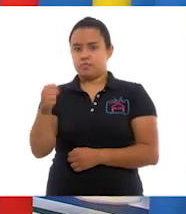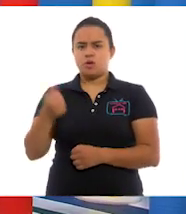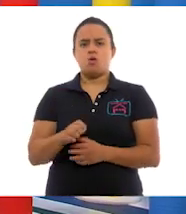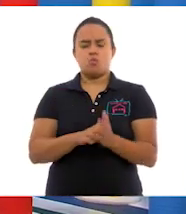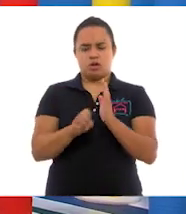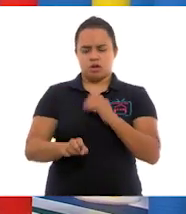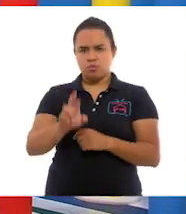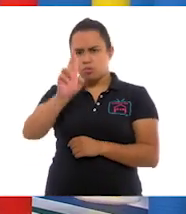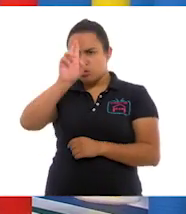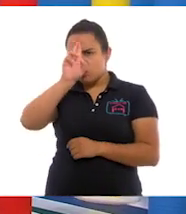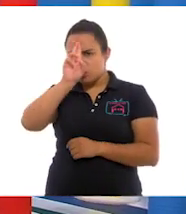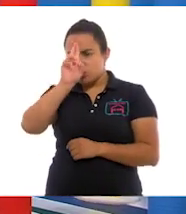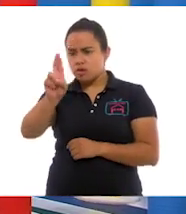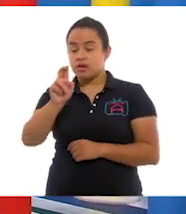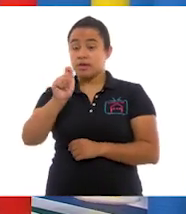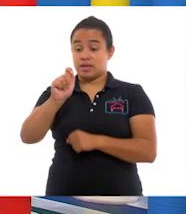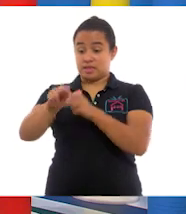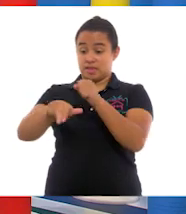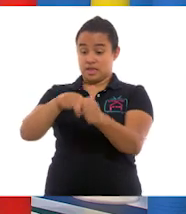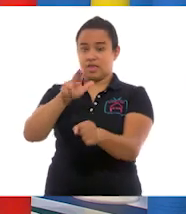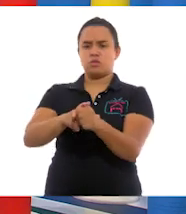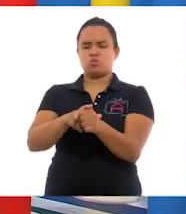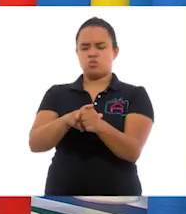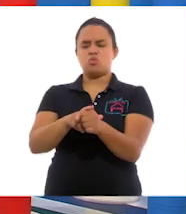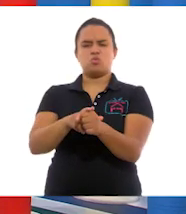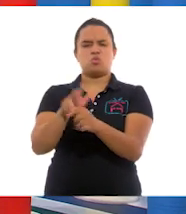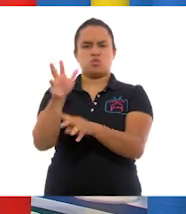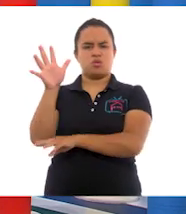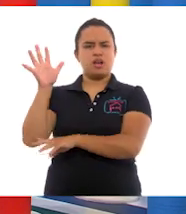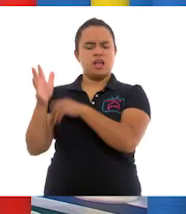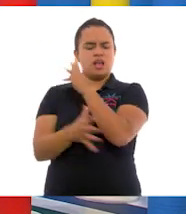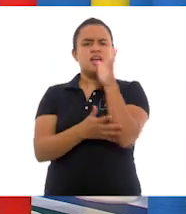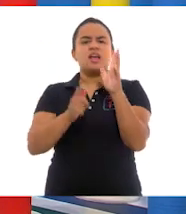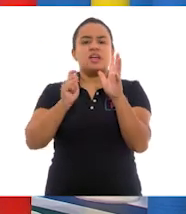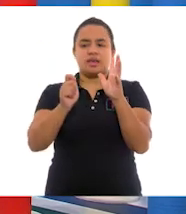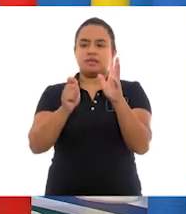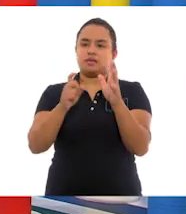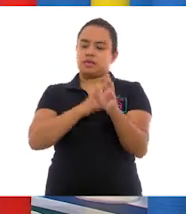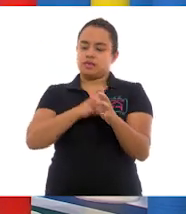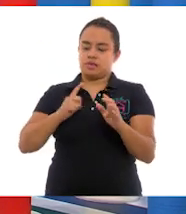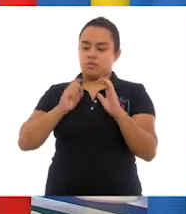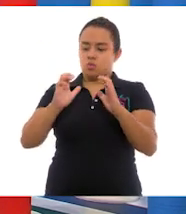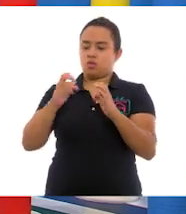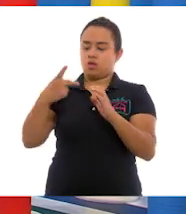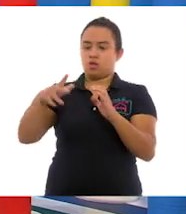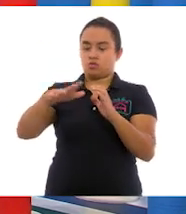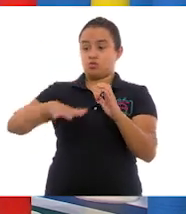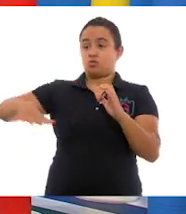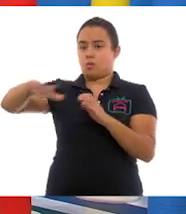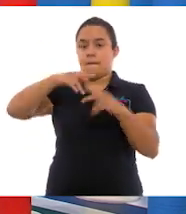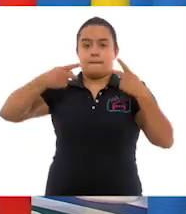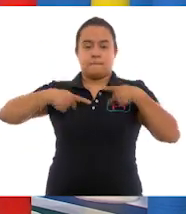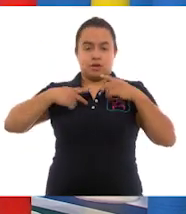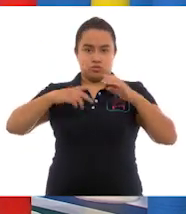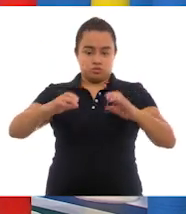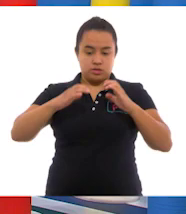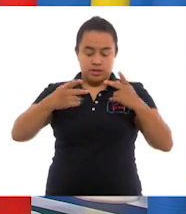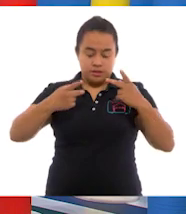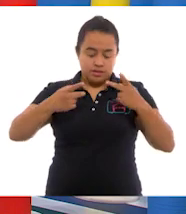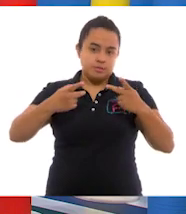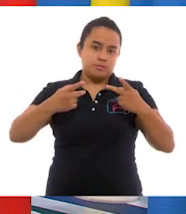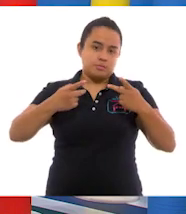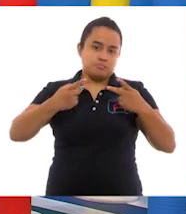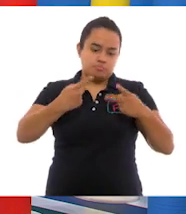respeto se relaciona con la naturaleza, se refiere a la valoración del medio ambiente en el que vivimos y hacia la vida de los